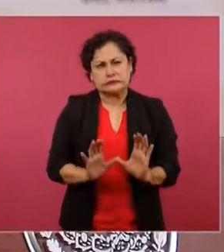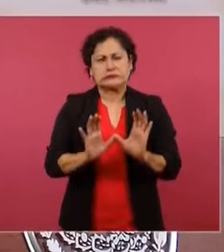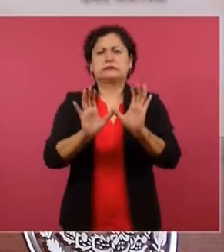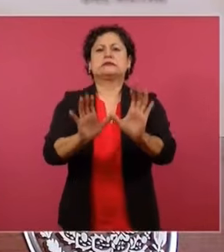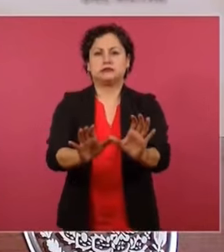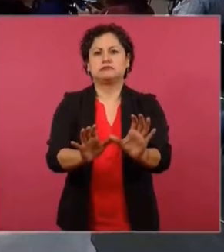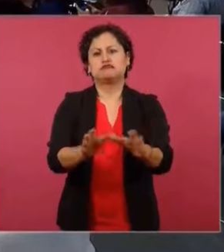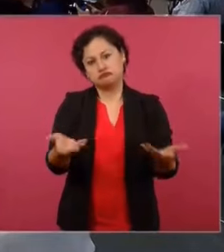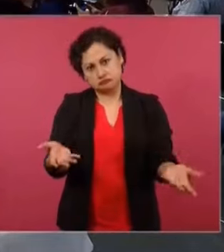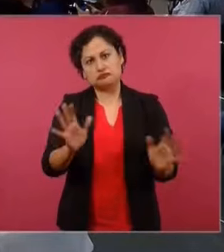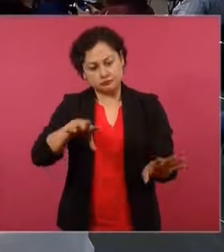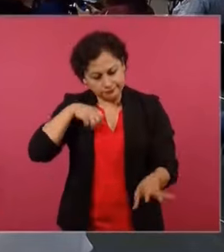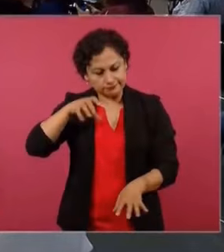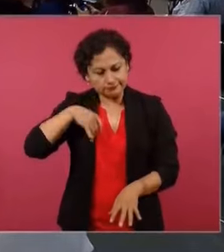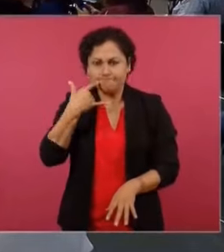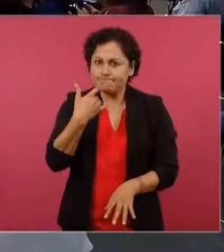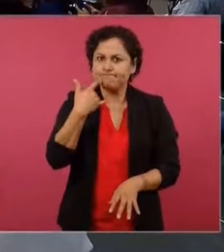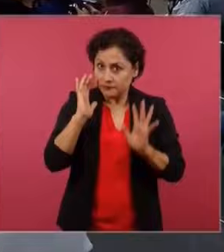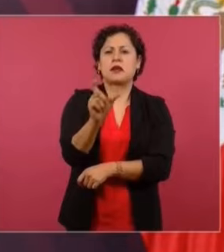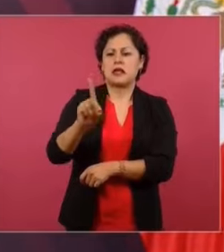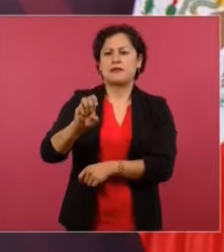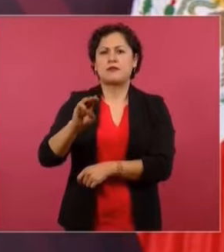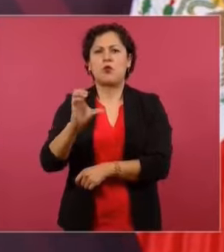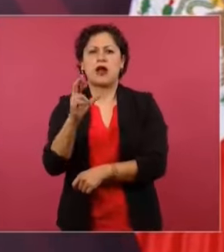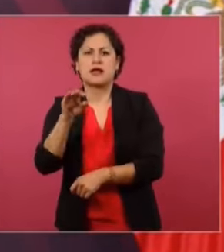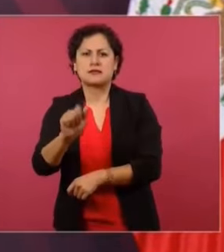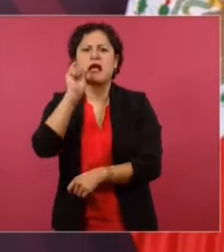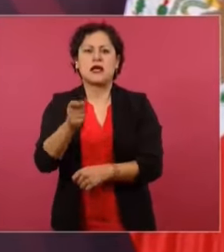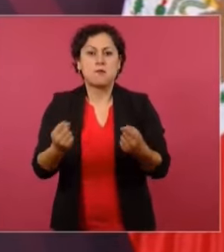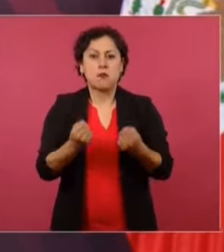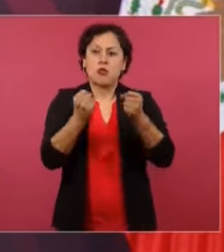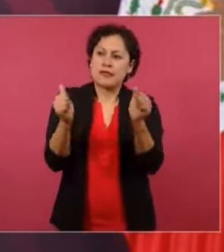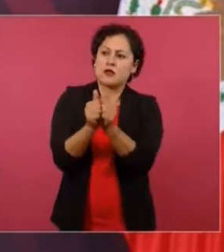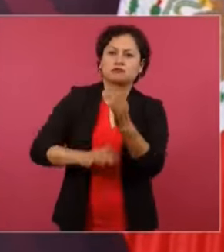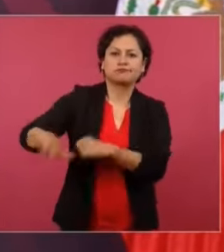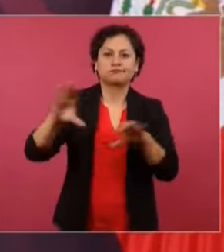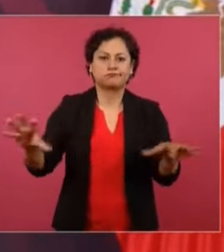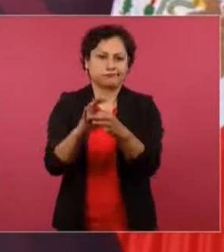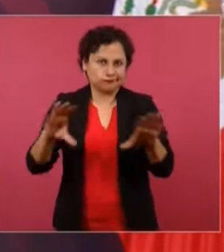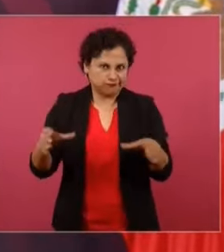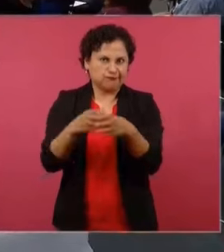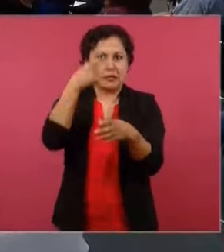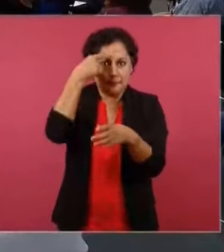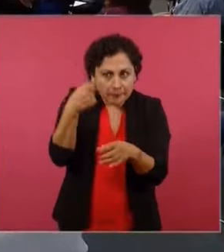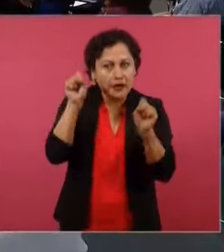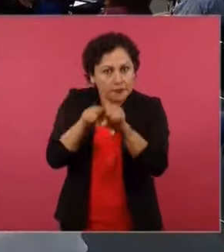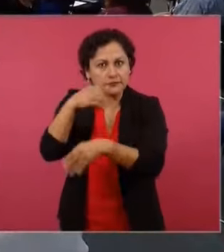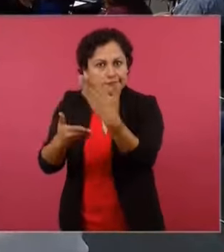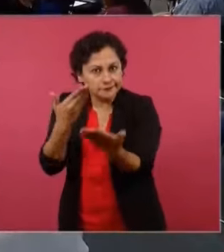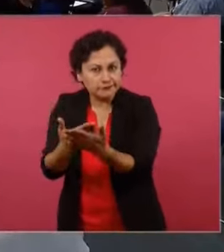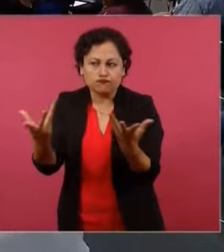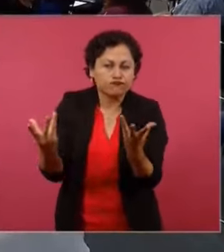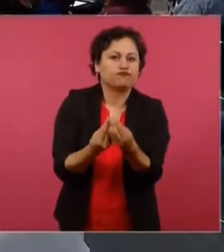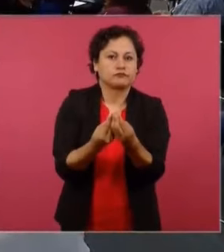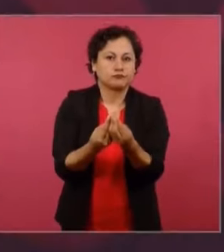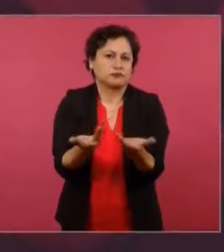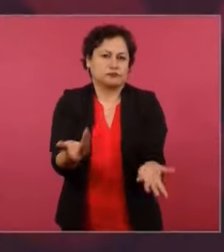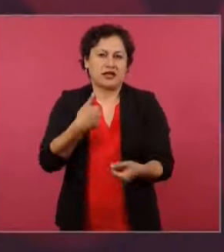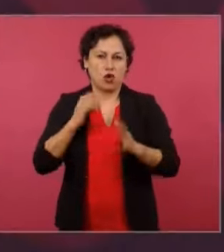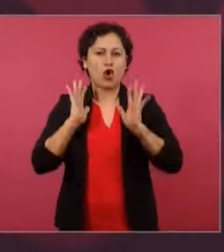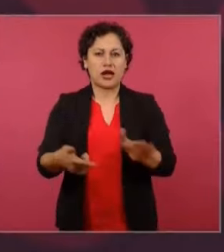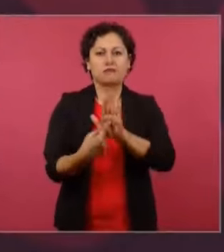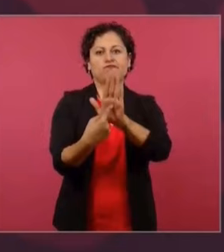maneras, se necesita del apoyo del pueblo. Y hemos probado que con el apoyo de la gente